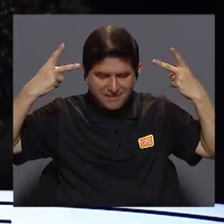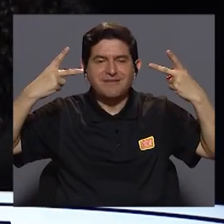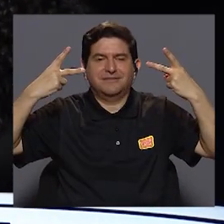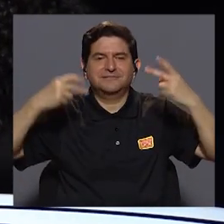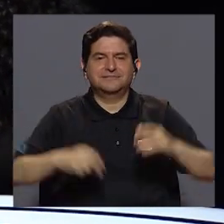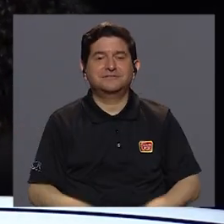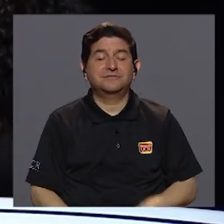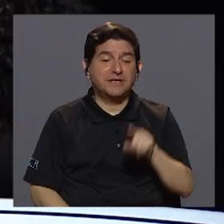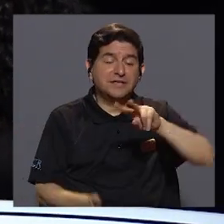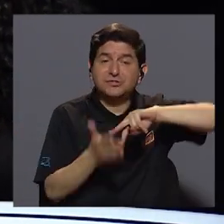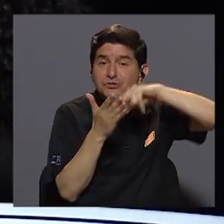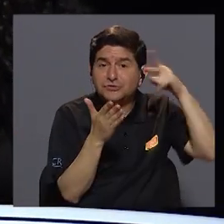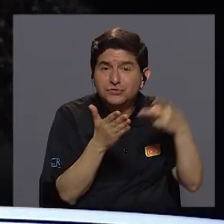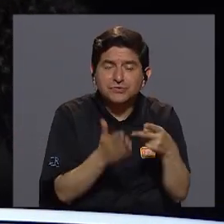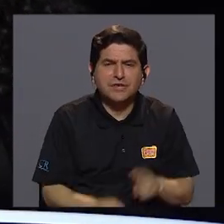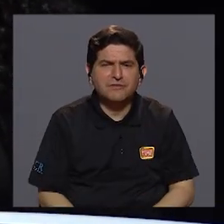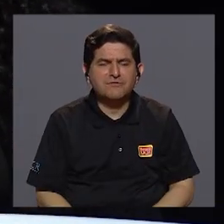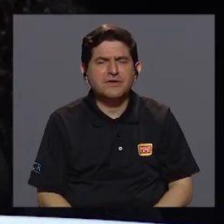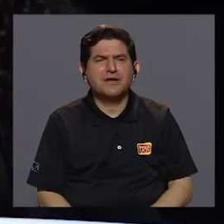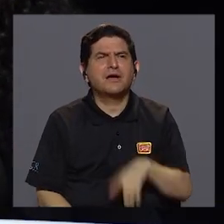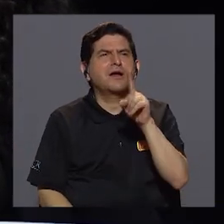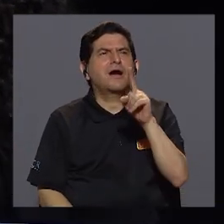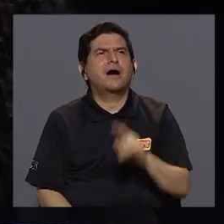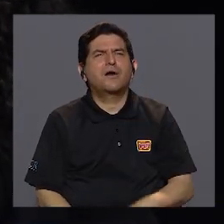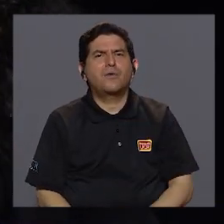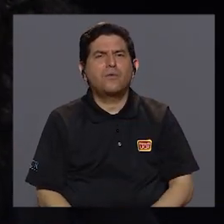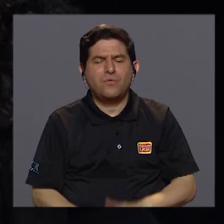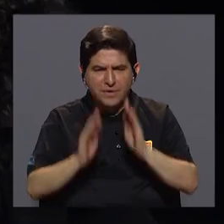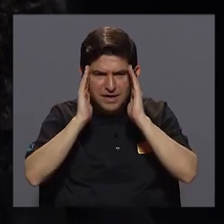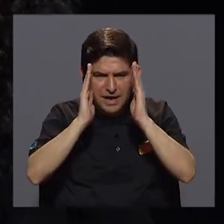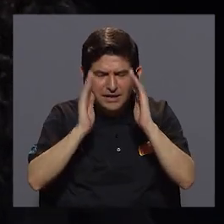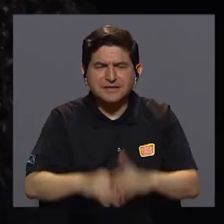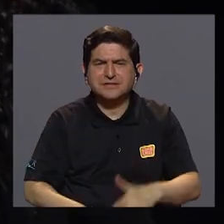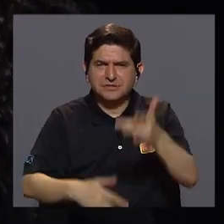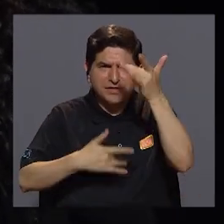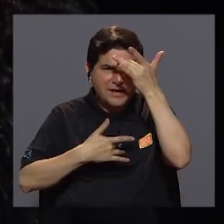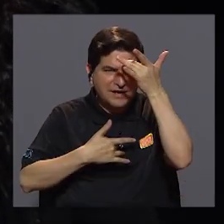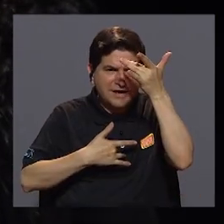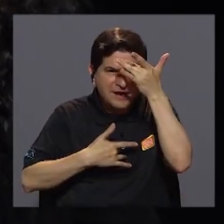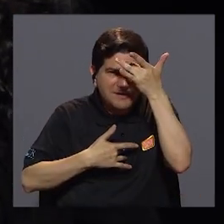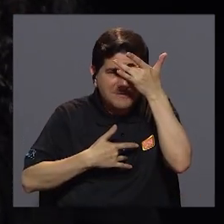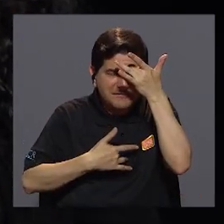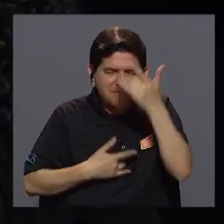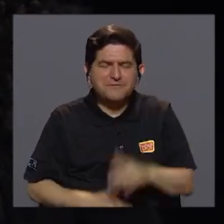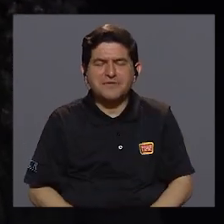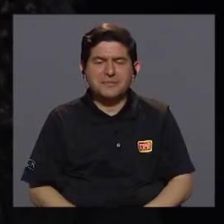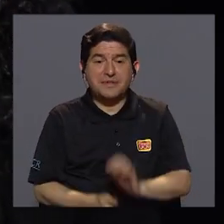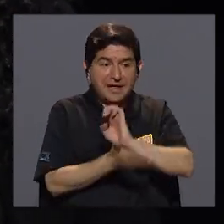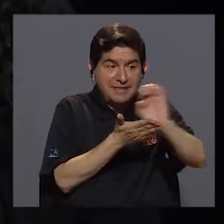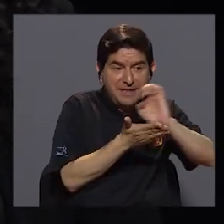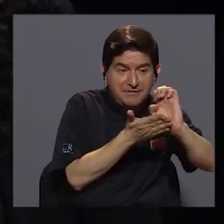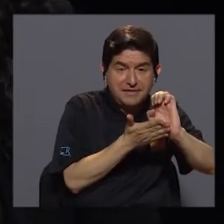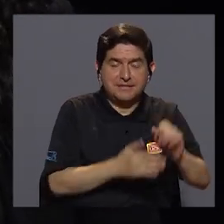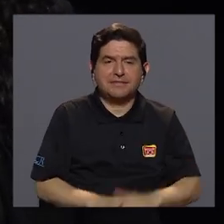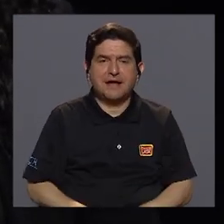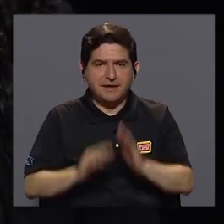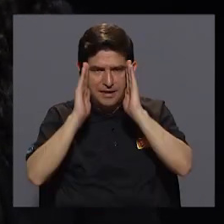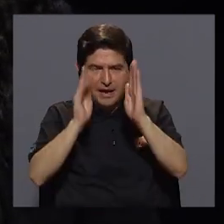correcto. Y esto nos lleva a un abordaje de política de prevención de la enfermedad de salud preventiva. Pongo un ejemplo.